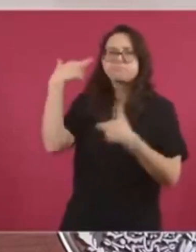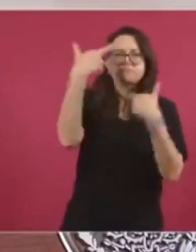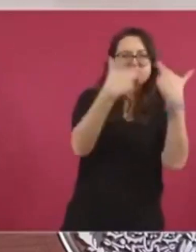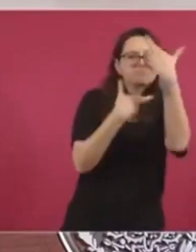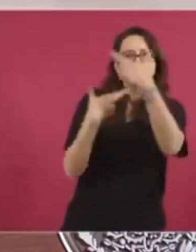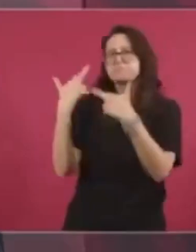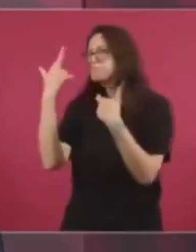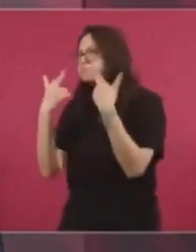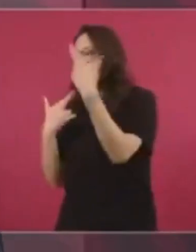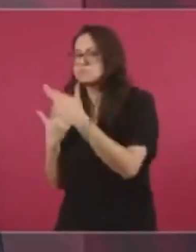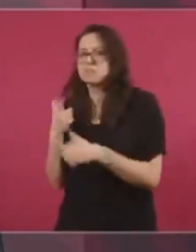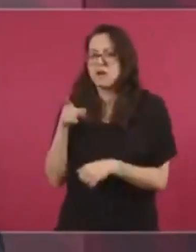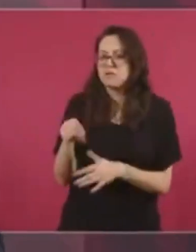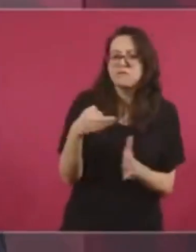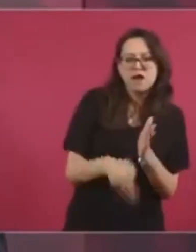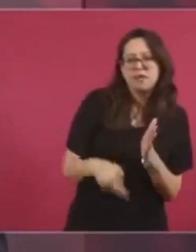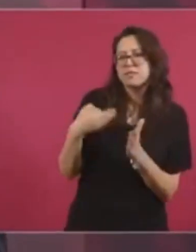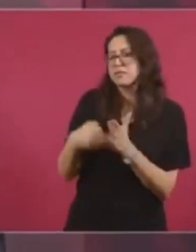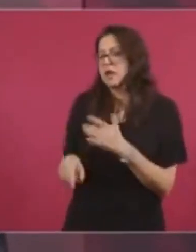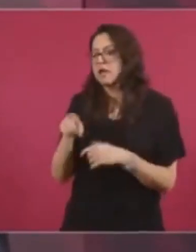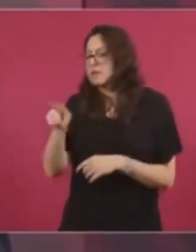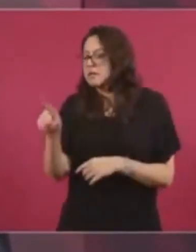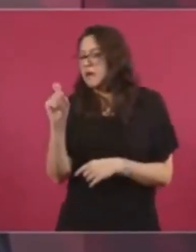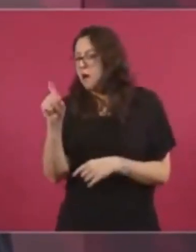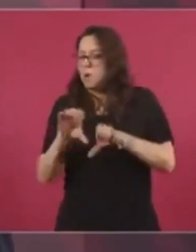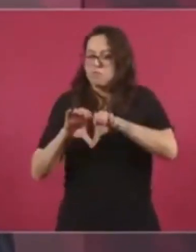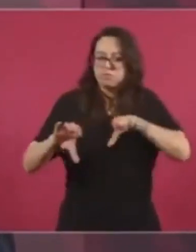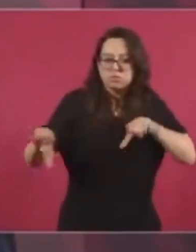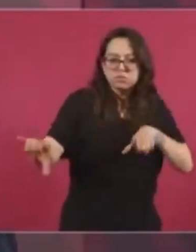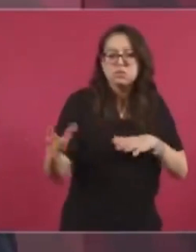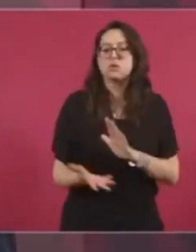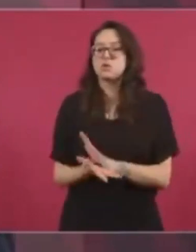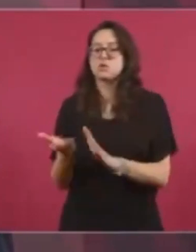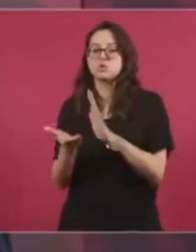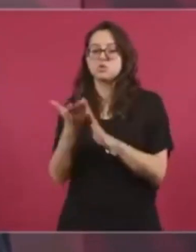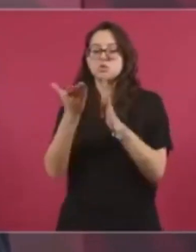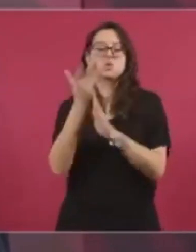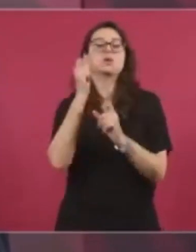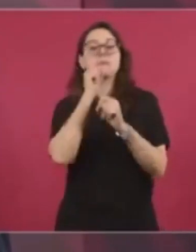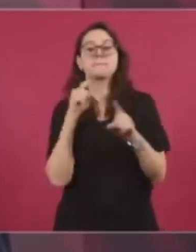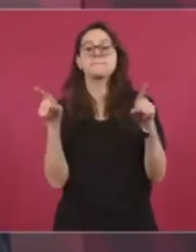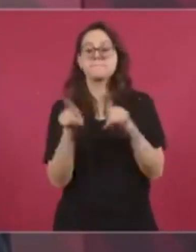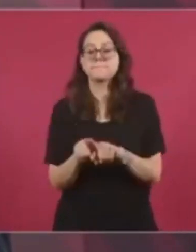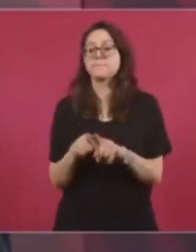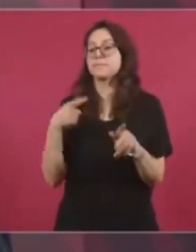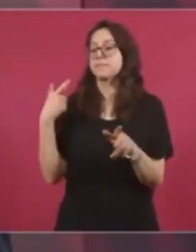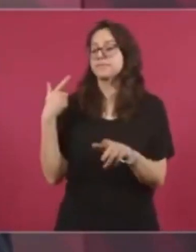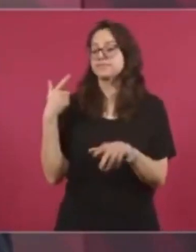haciendo acueductos, desde luego en los tramos del Tren Maya.